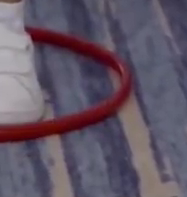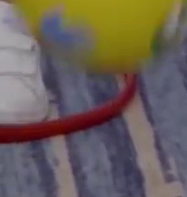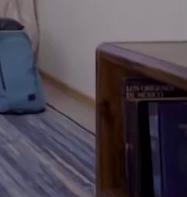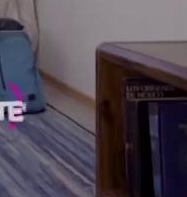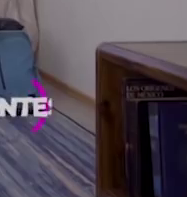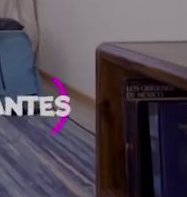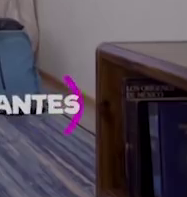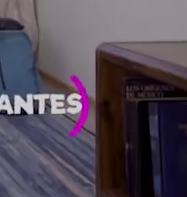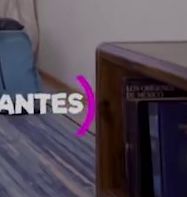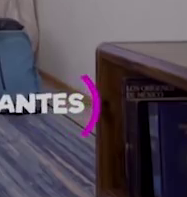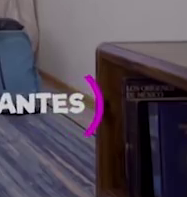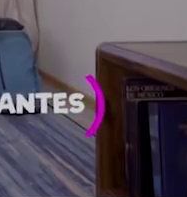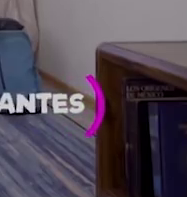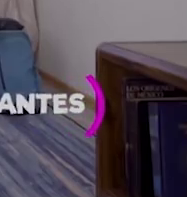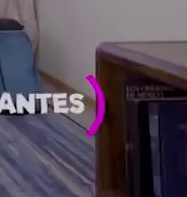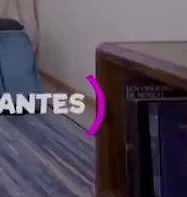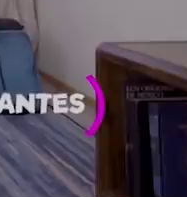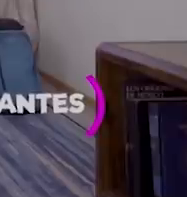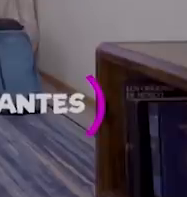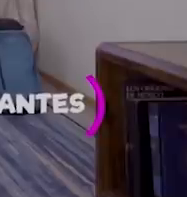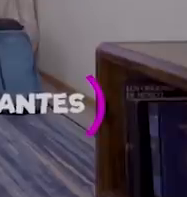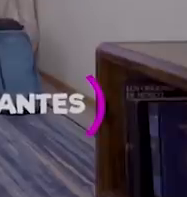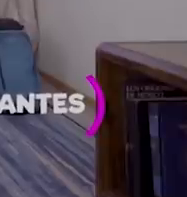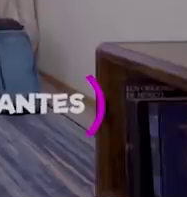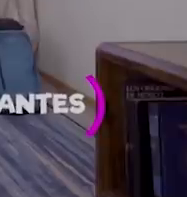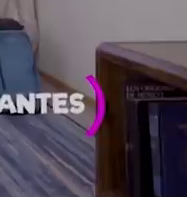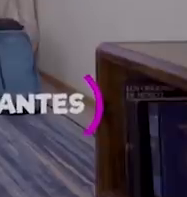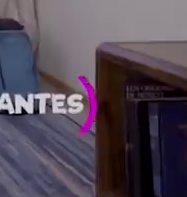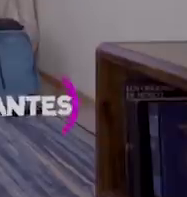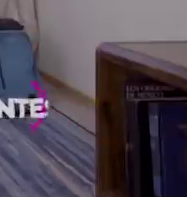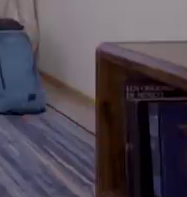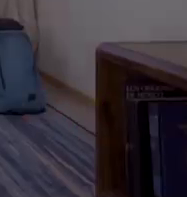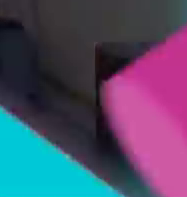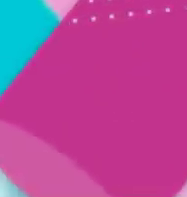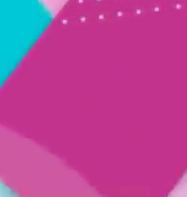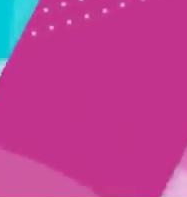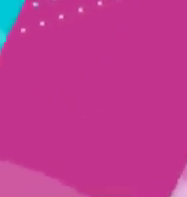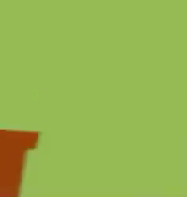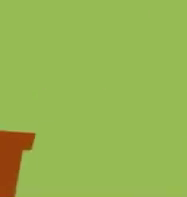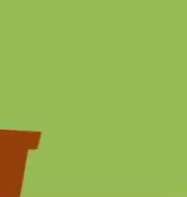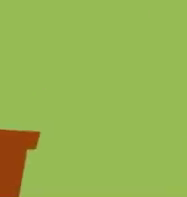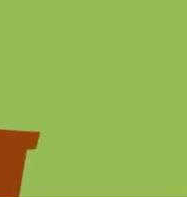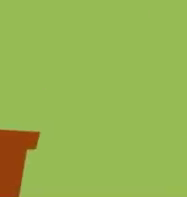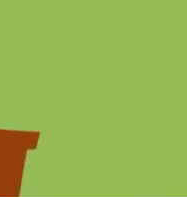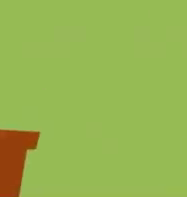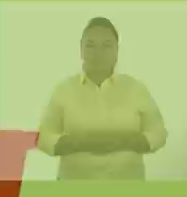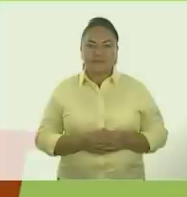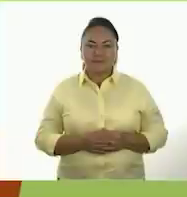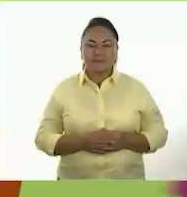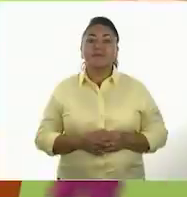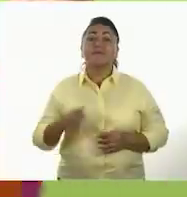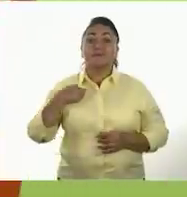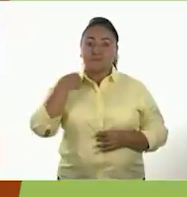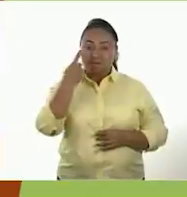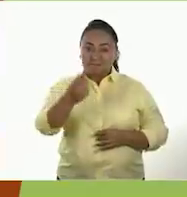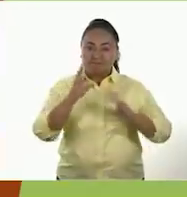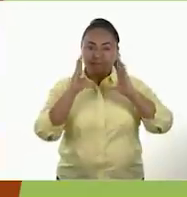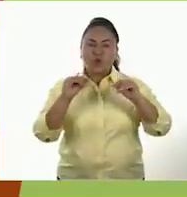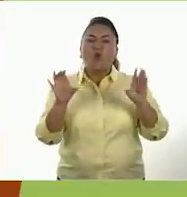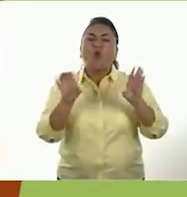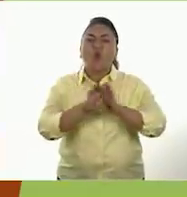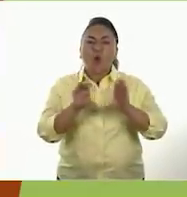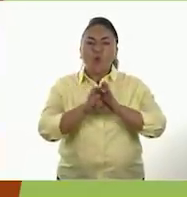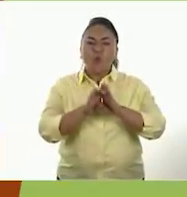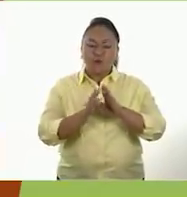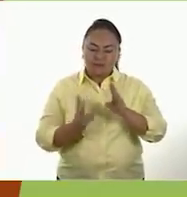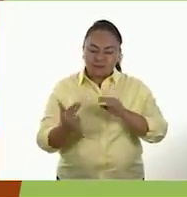Más información www.más información www.más información.com www.más Te enseñaremos cómo armar un cubrebocas con